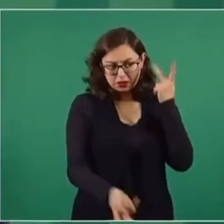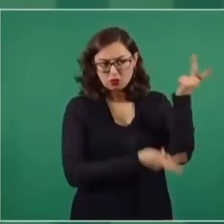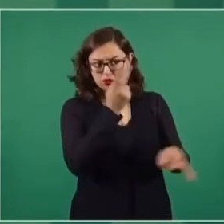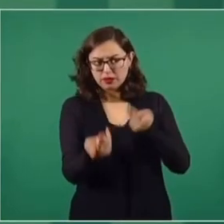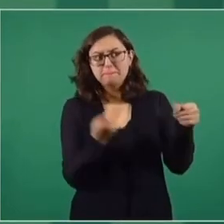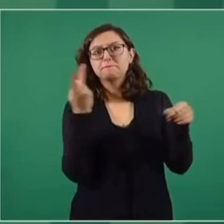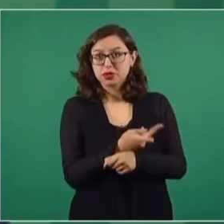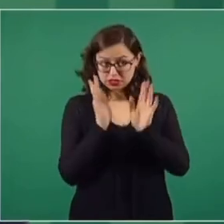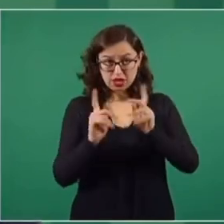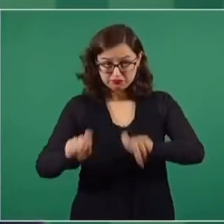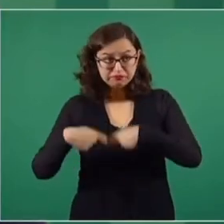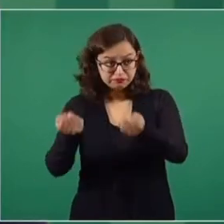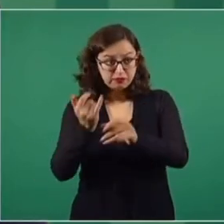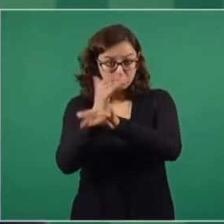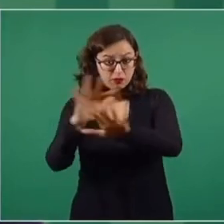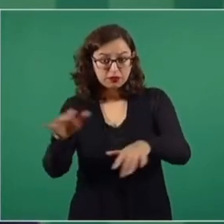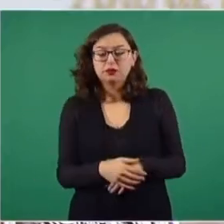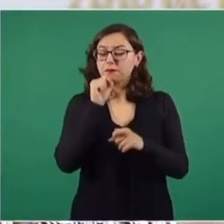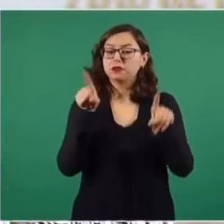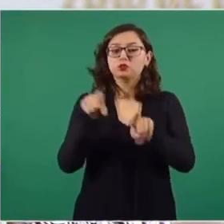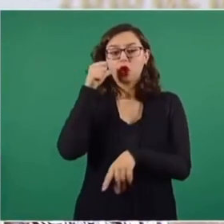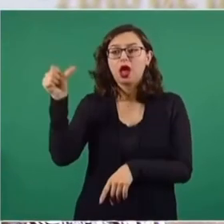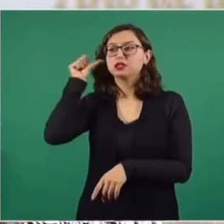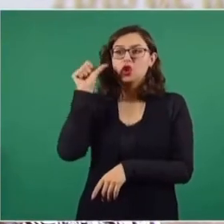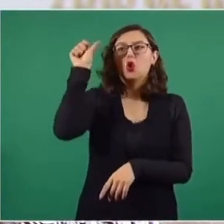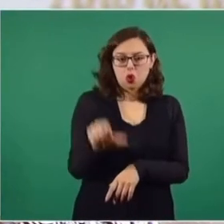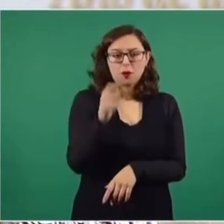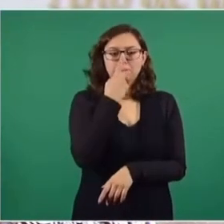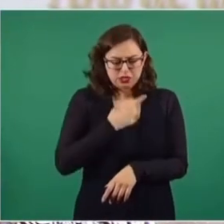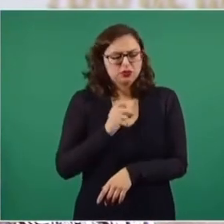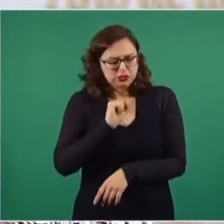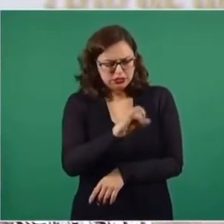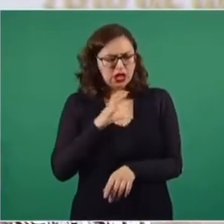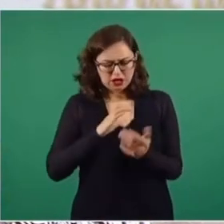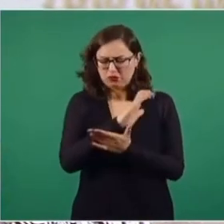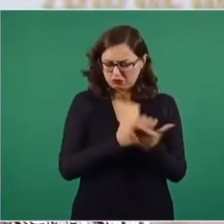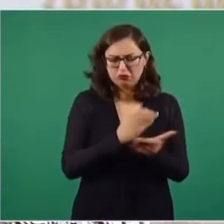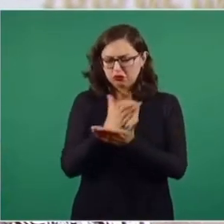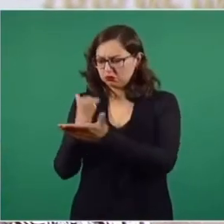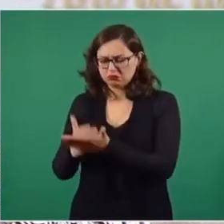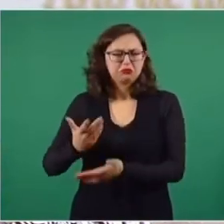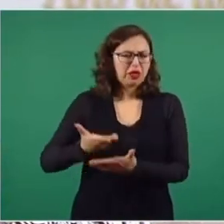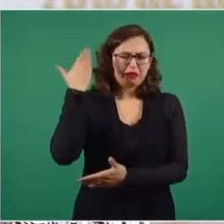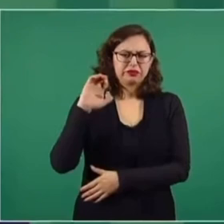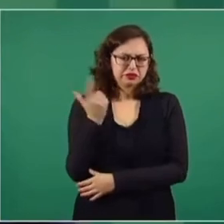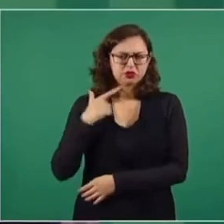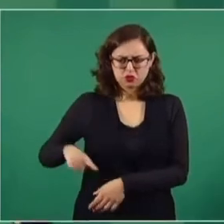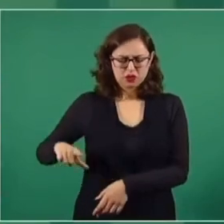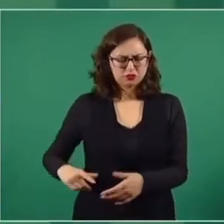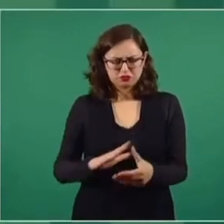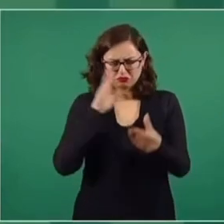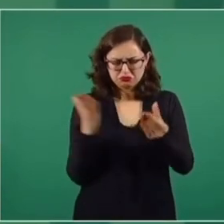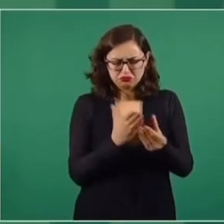Seguridad Pública dieron a conocer en la reunión de seguridad que se tienen esos contratos, no